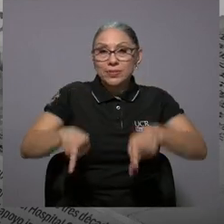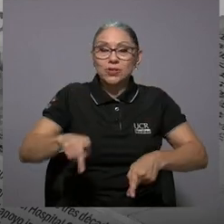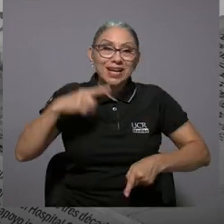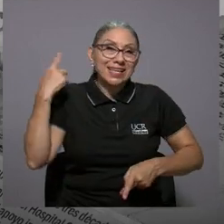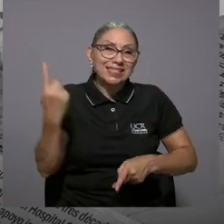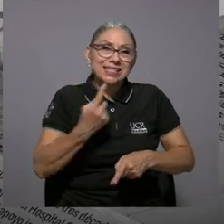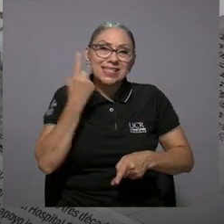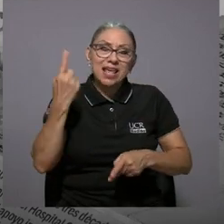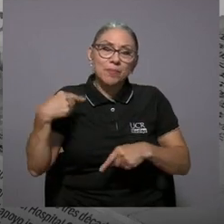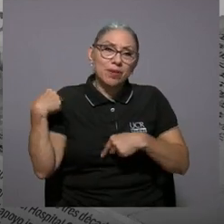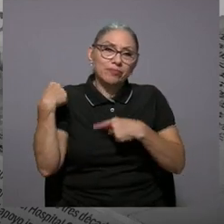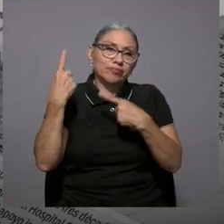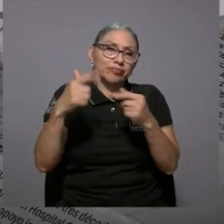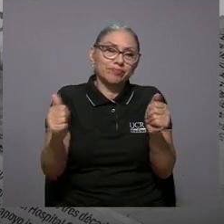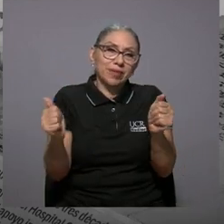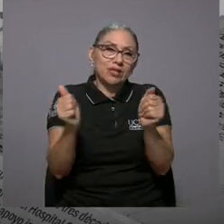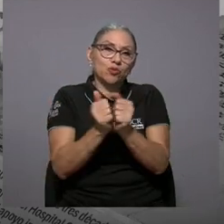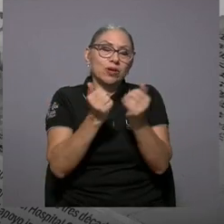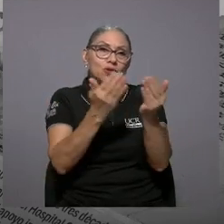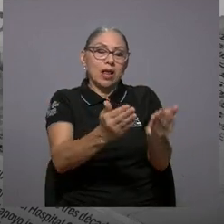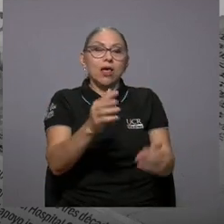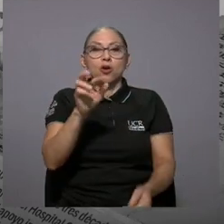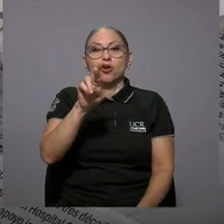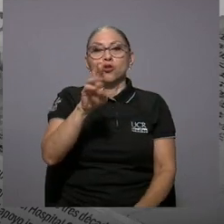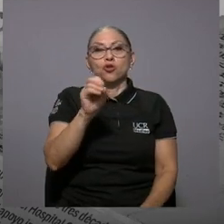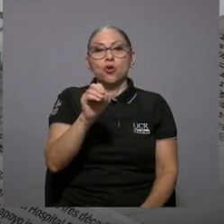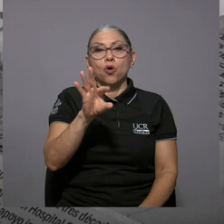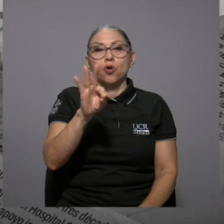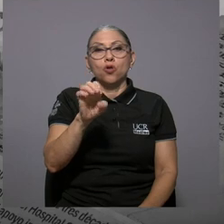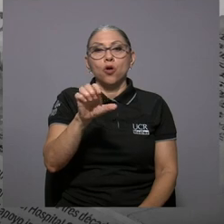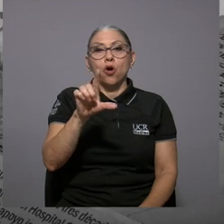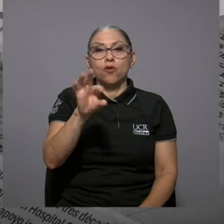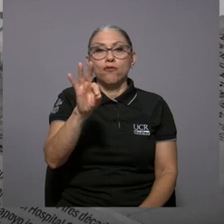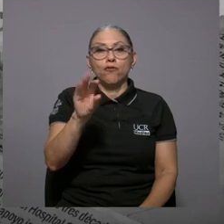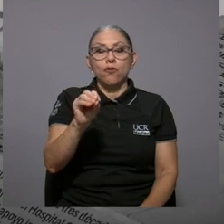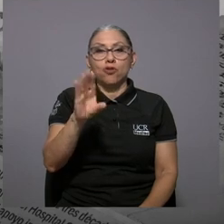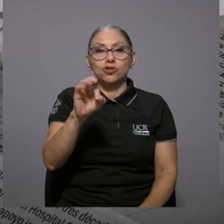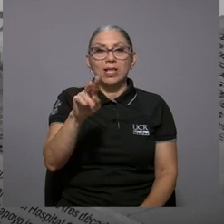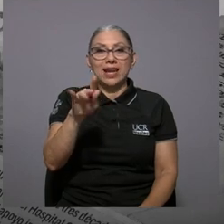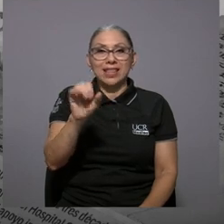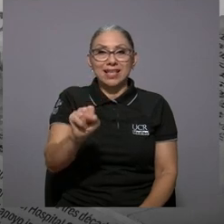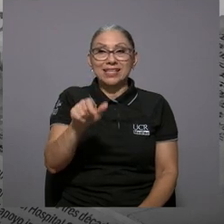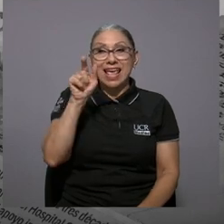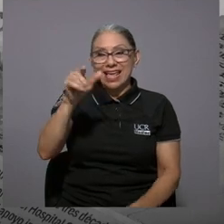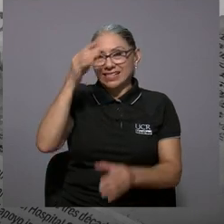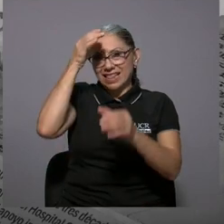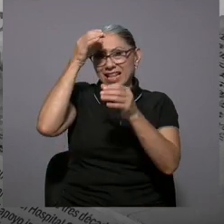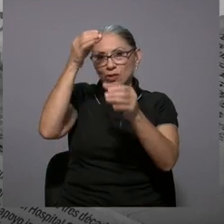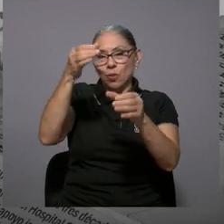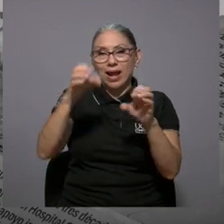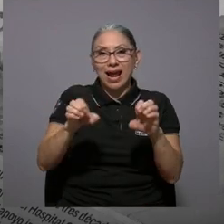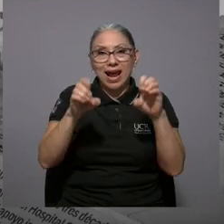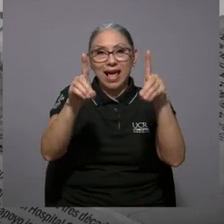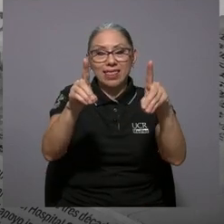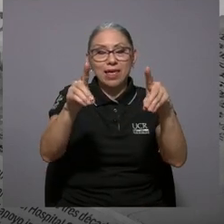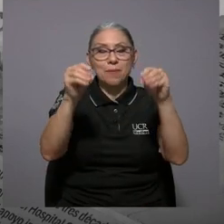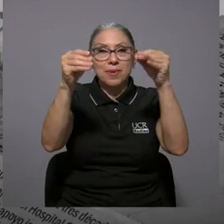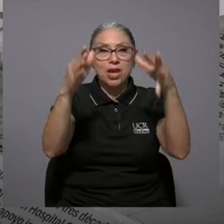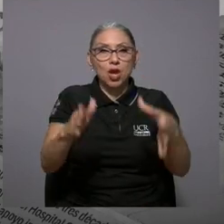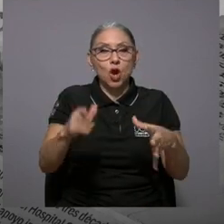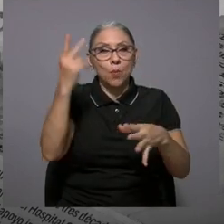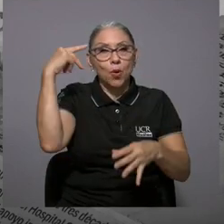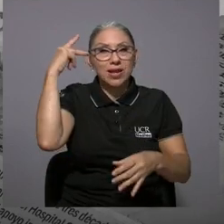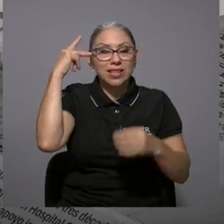alguien que estuvo siempre a su lado que fue don Rodolfo Cerdas ese intelectual académico